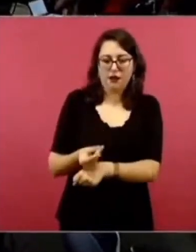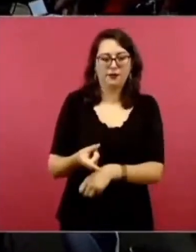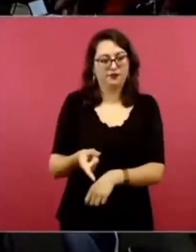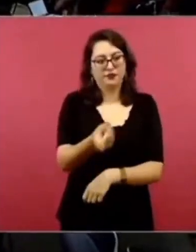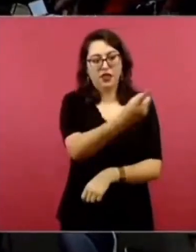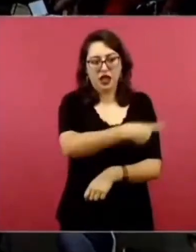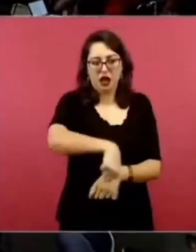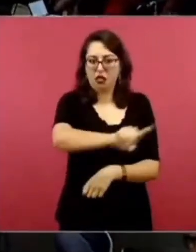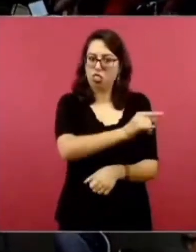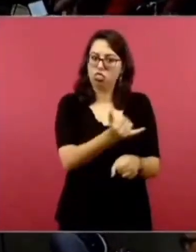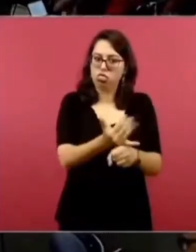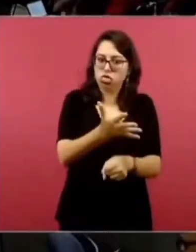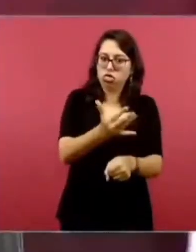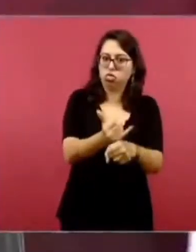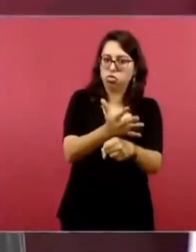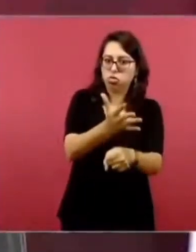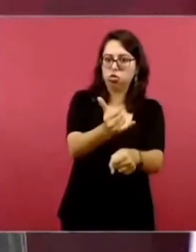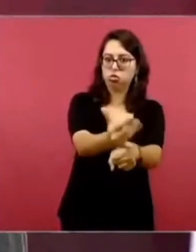van a quedar con las ganas.